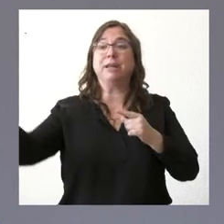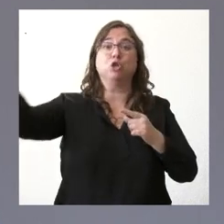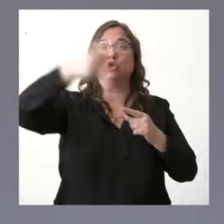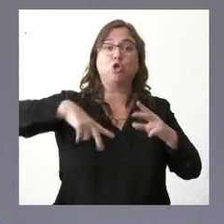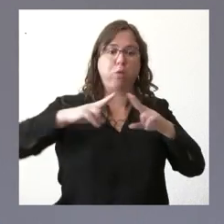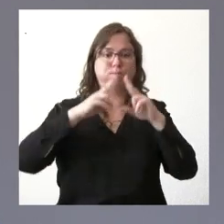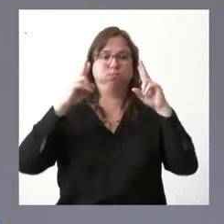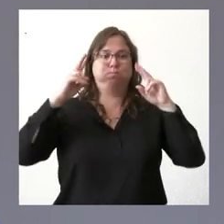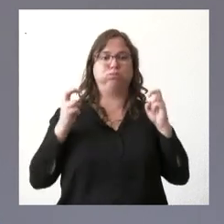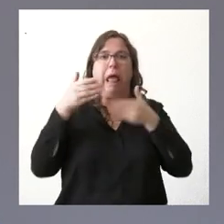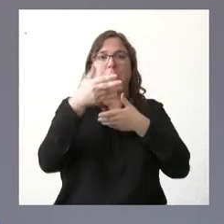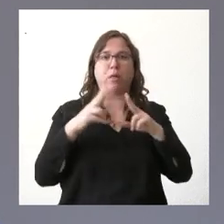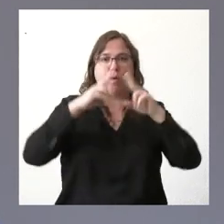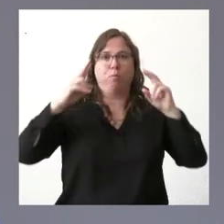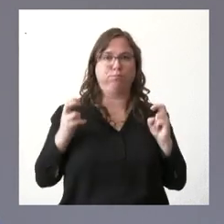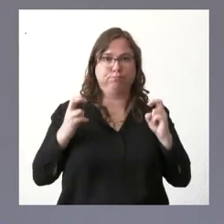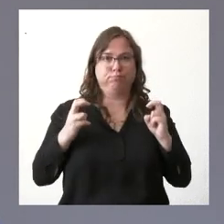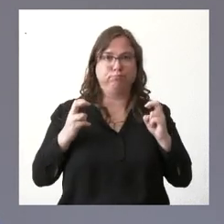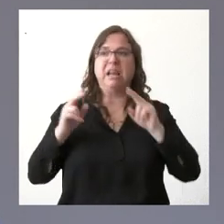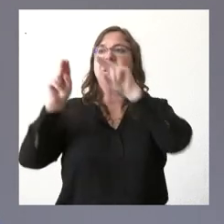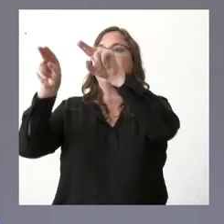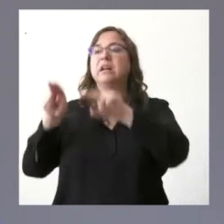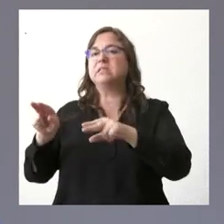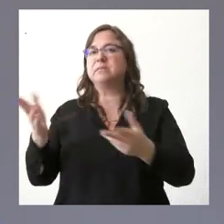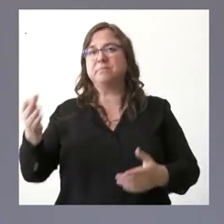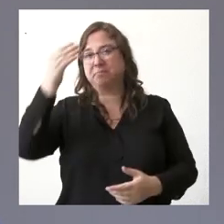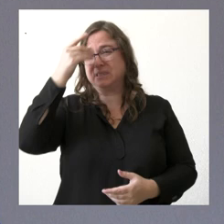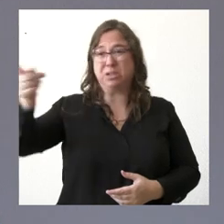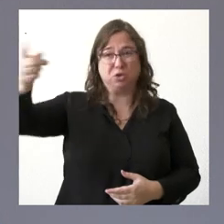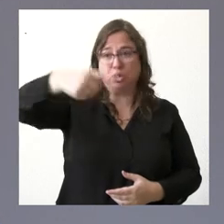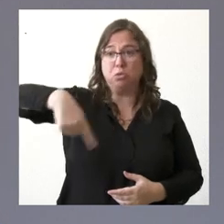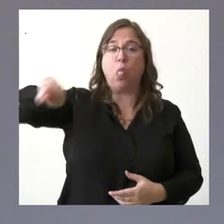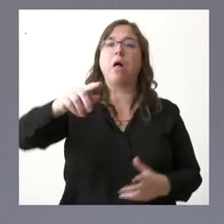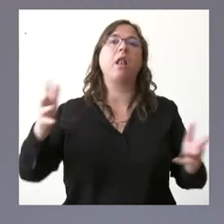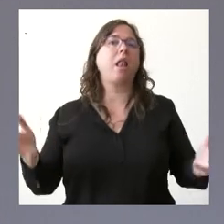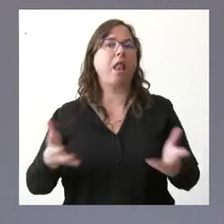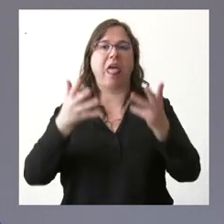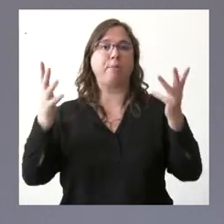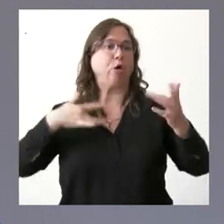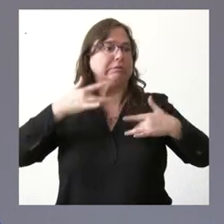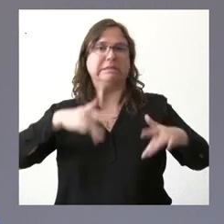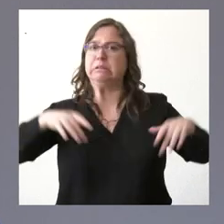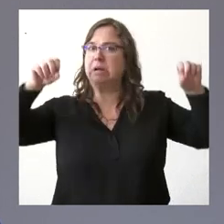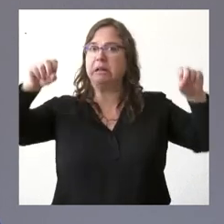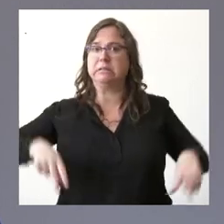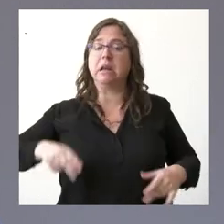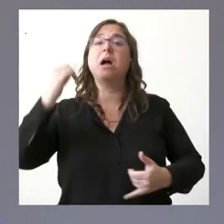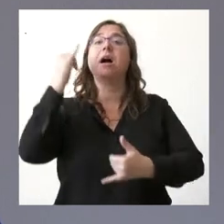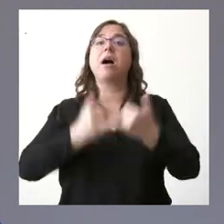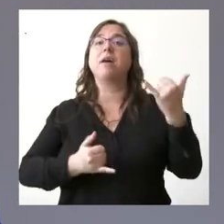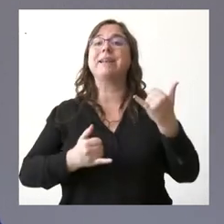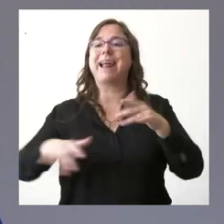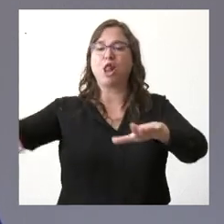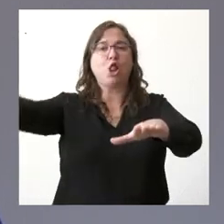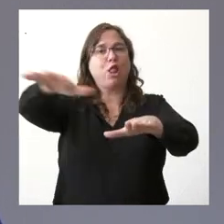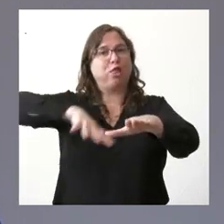ellos a cada uno en su habitación puesto que son todos ellos leves o asintomáticos se aísla un ala